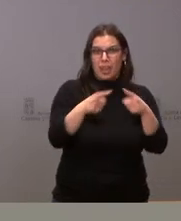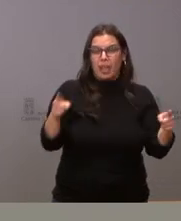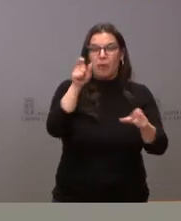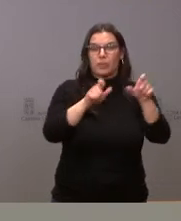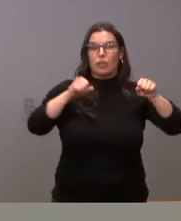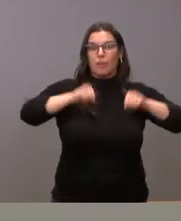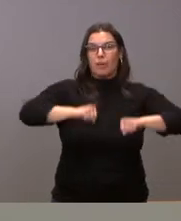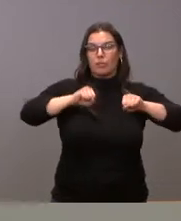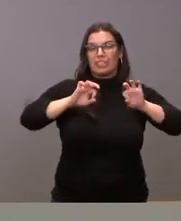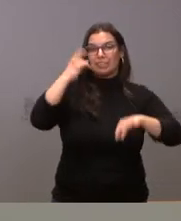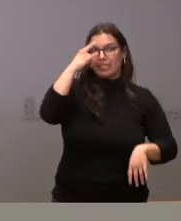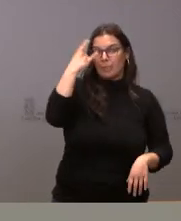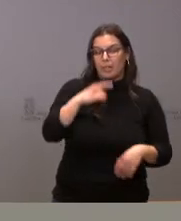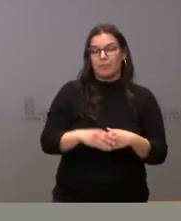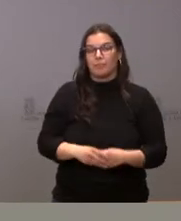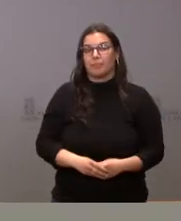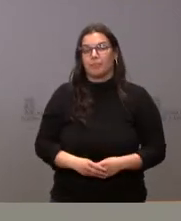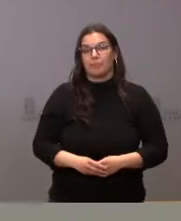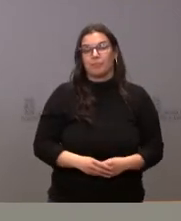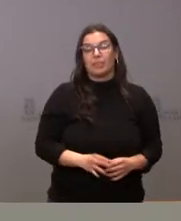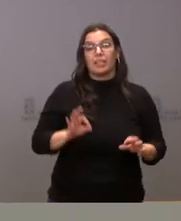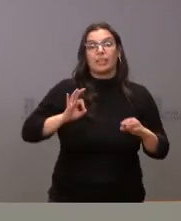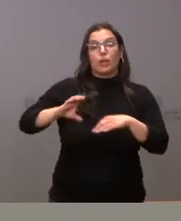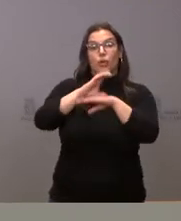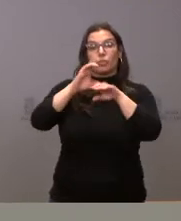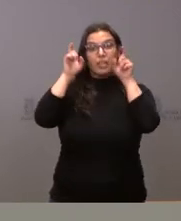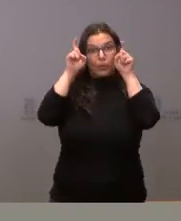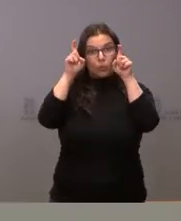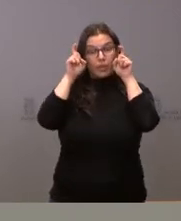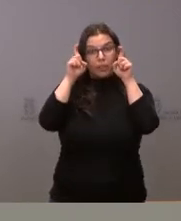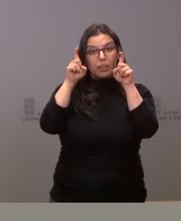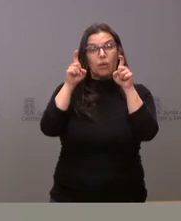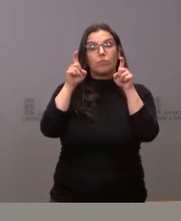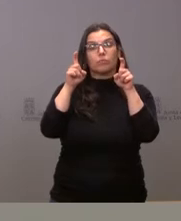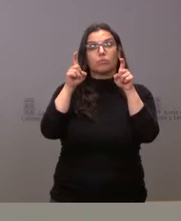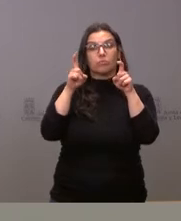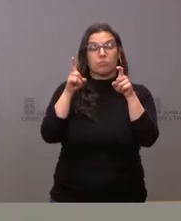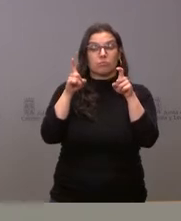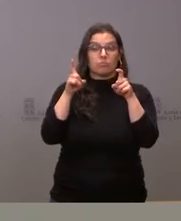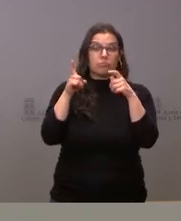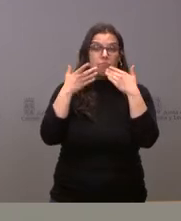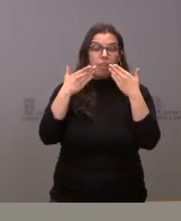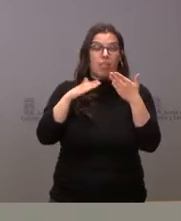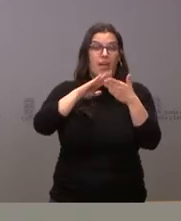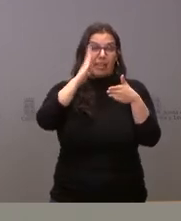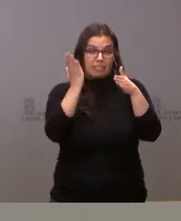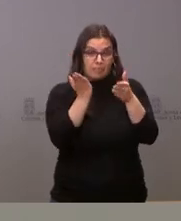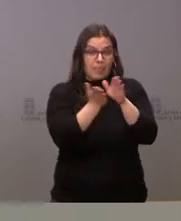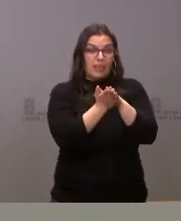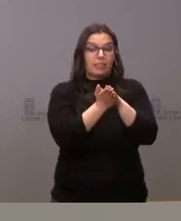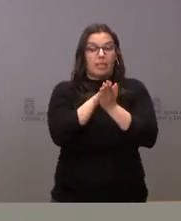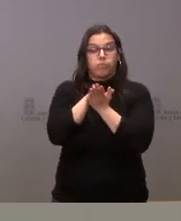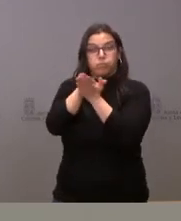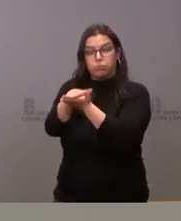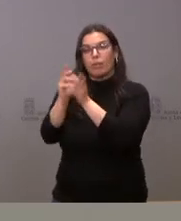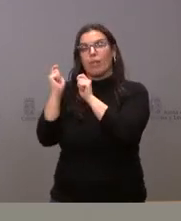Personas Mayores en Salamanca y la Consejería de Educación, que a través de un expediente que lleva el Consejo de Gobierno permite el